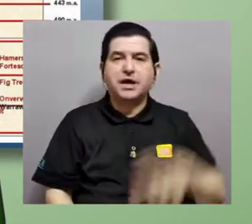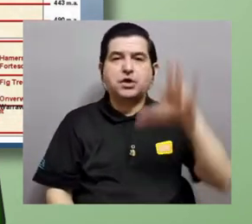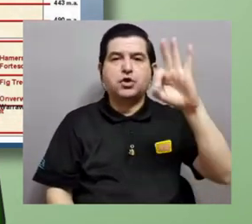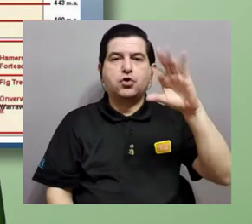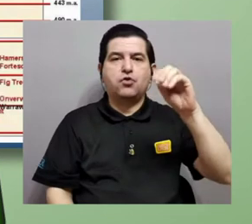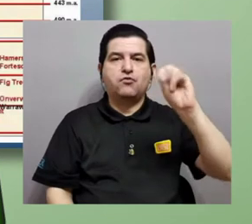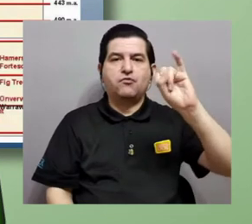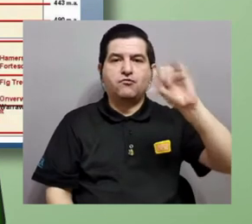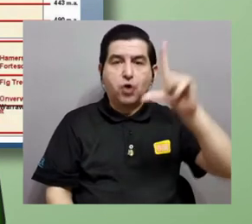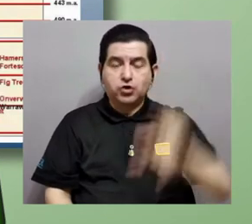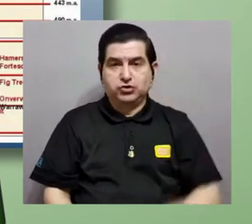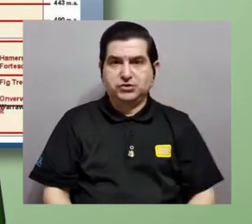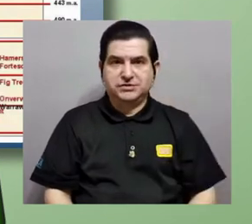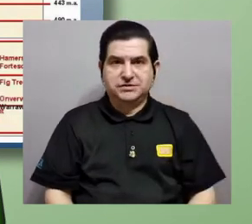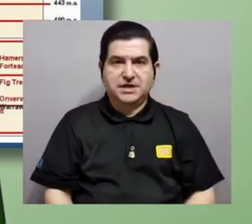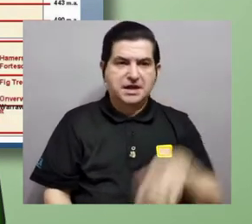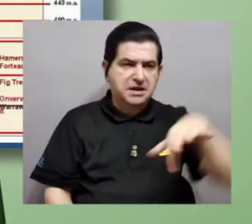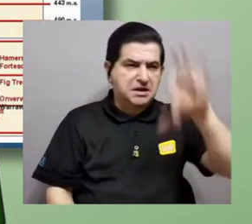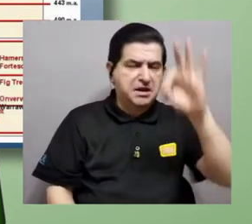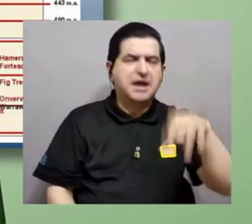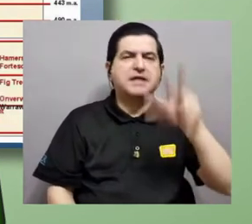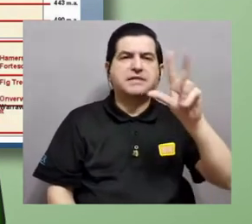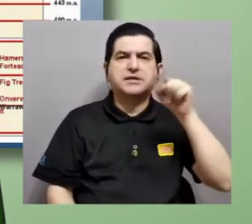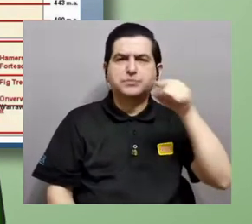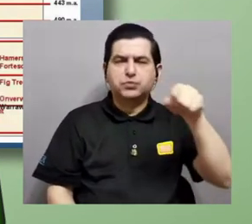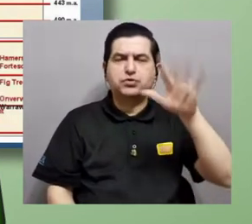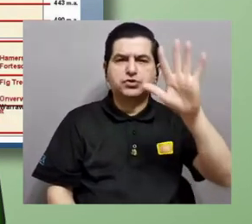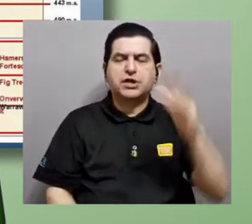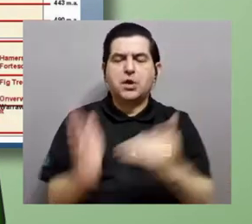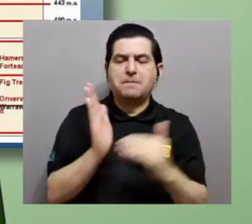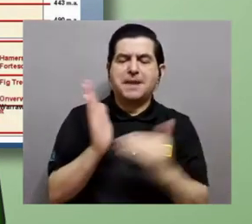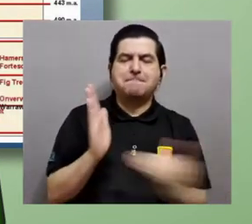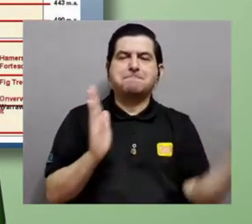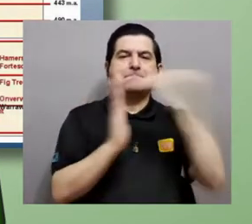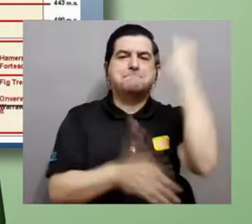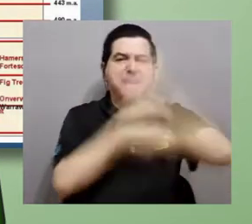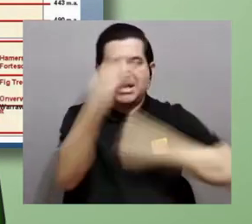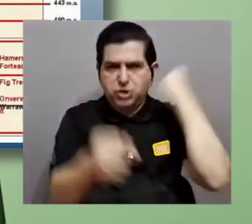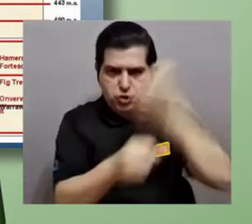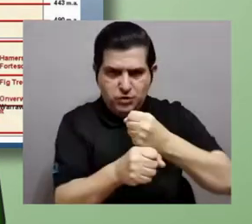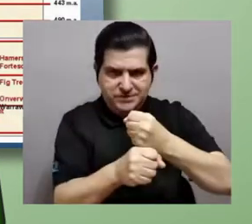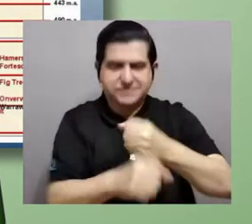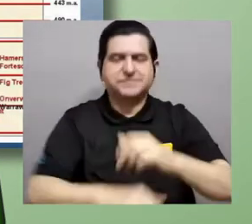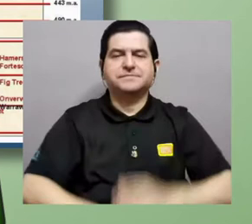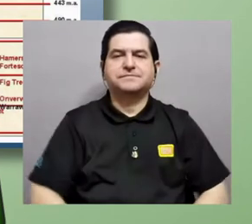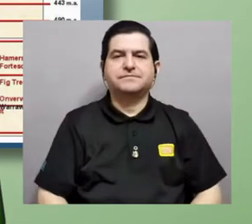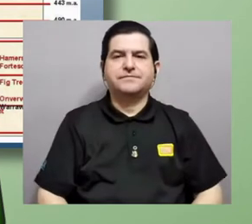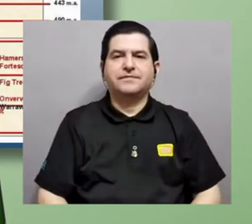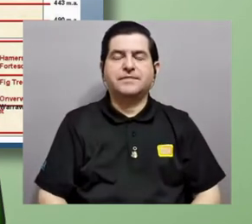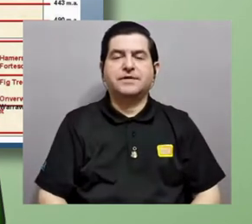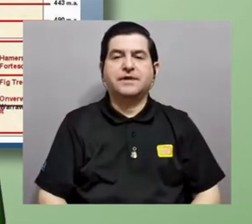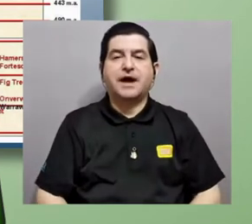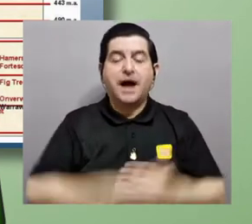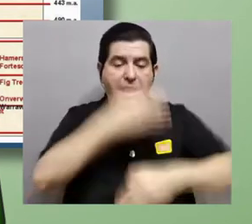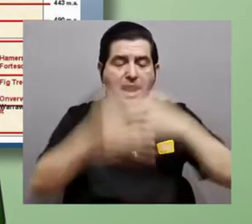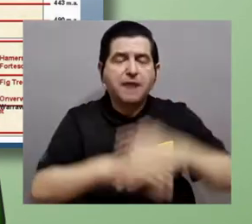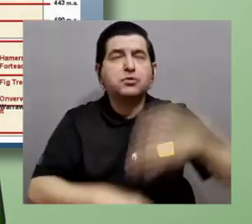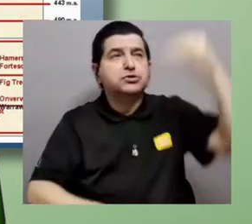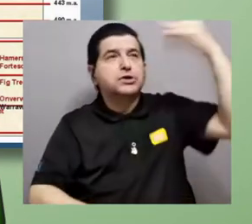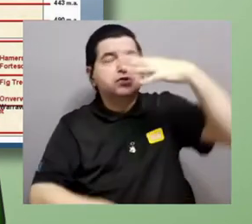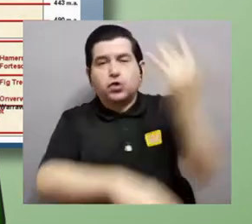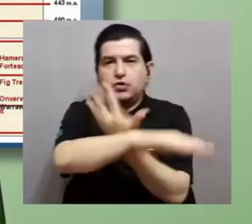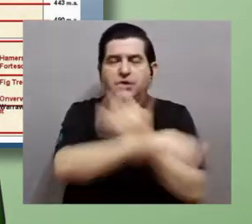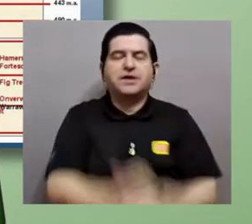estomatolitos se ubican a unos 3,5 mil millones de años. La fotosíntesis